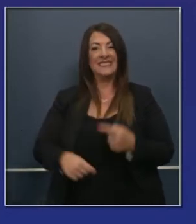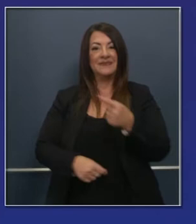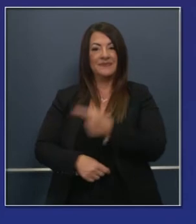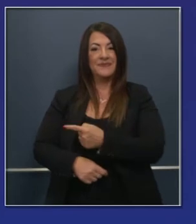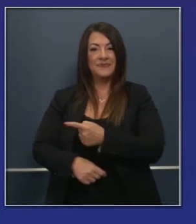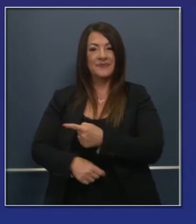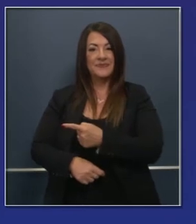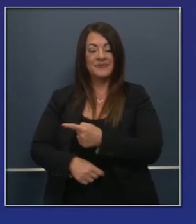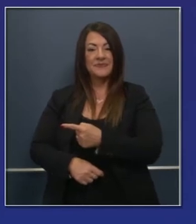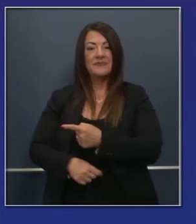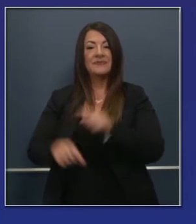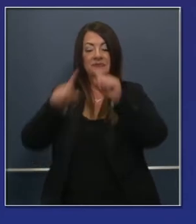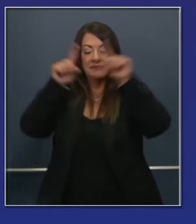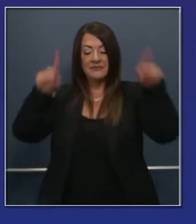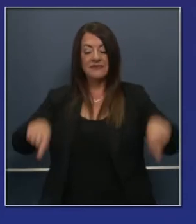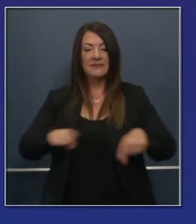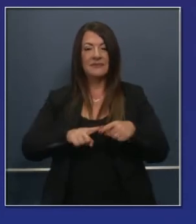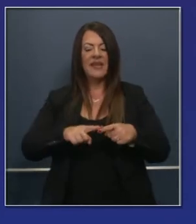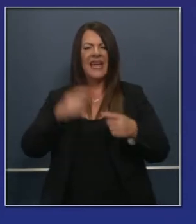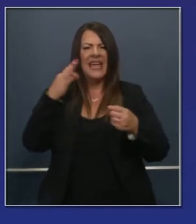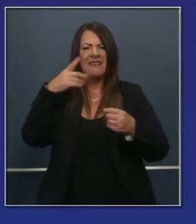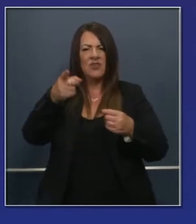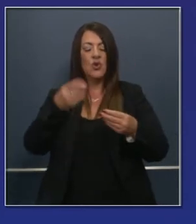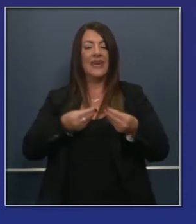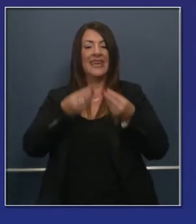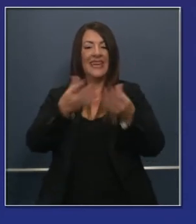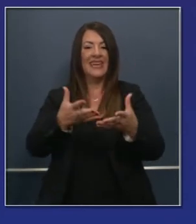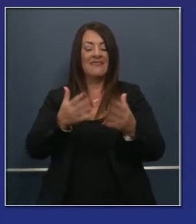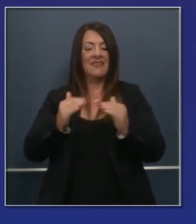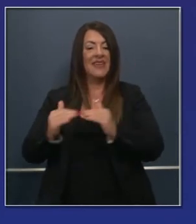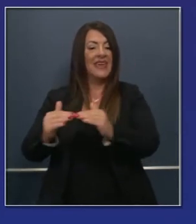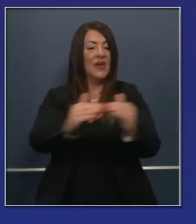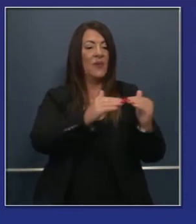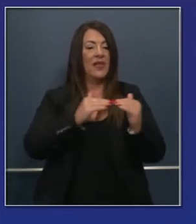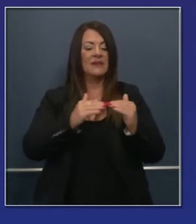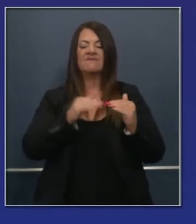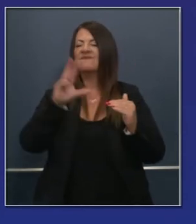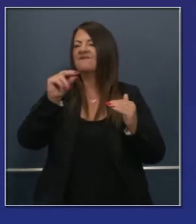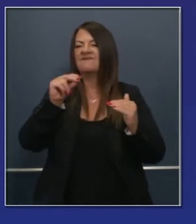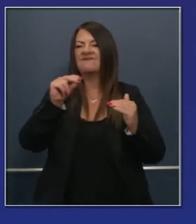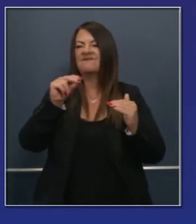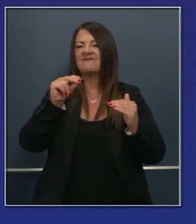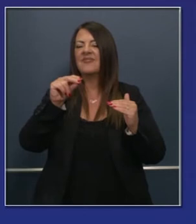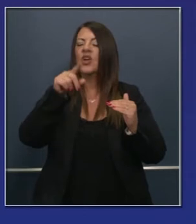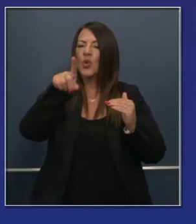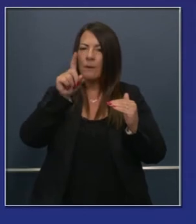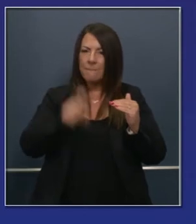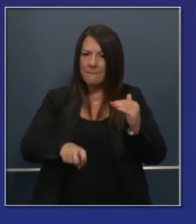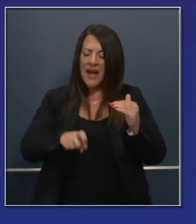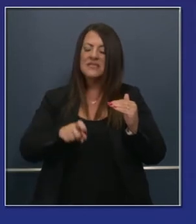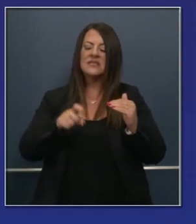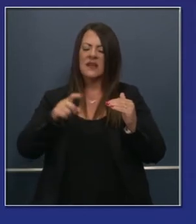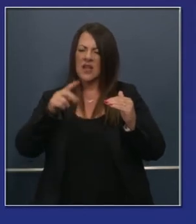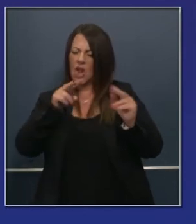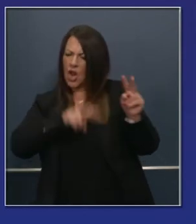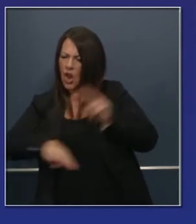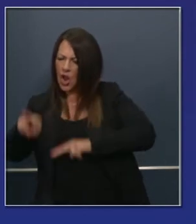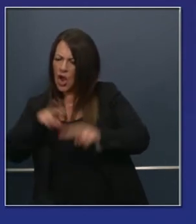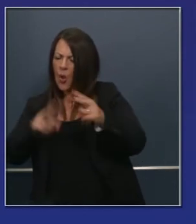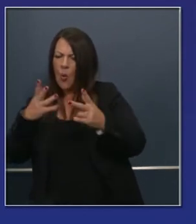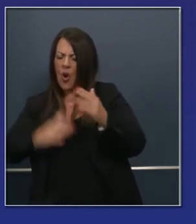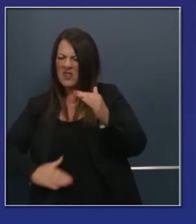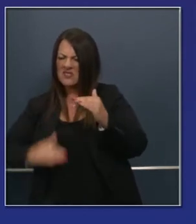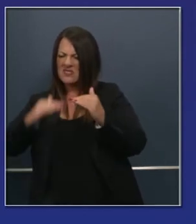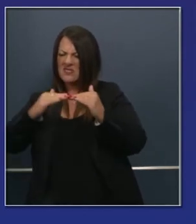importante. Cuando vemos la distribución de fondos, si los distribuyen de manera igual, no es de manera igualitaria.